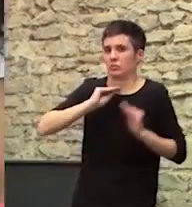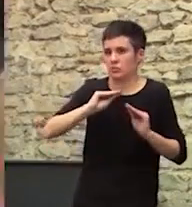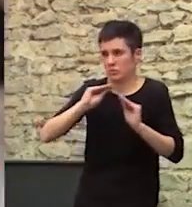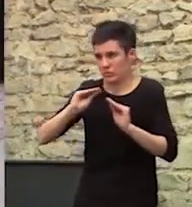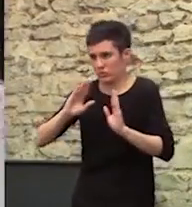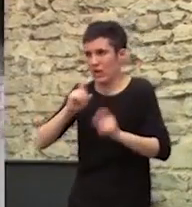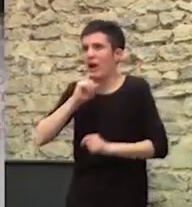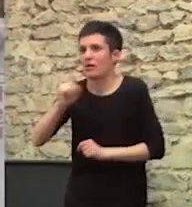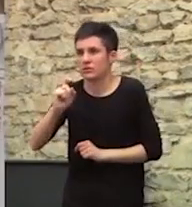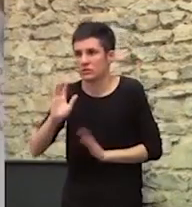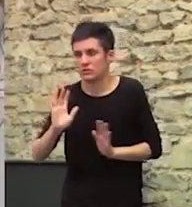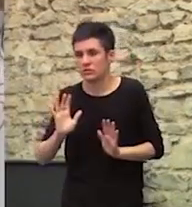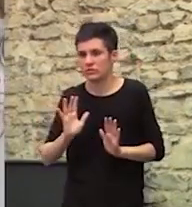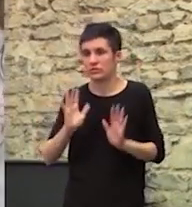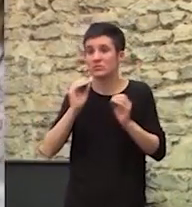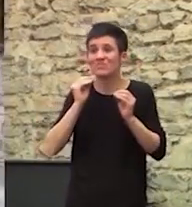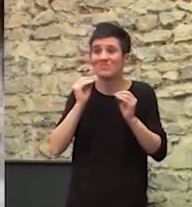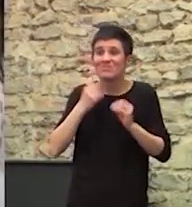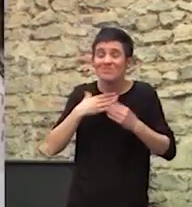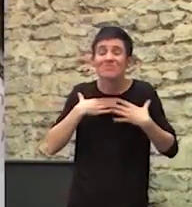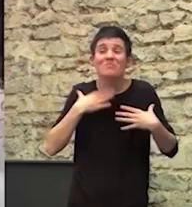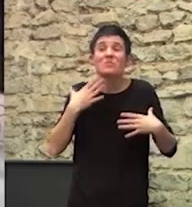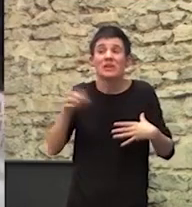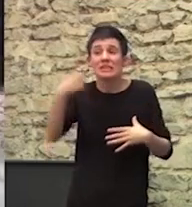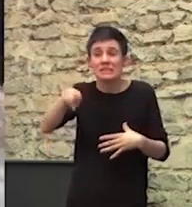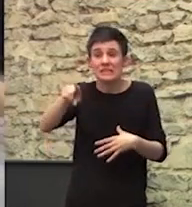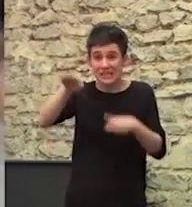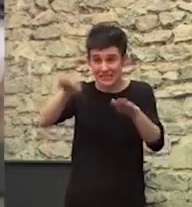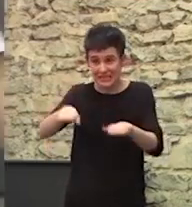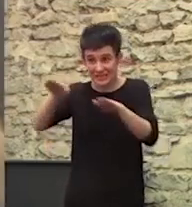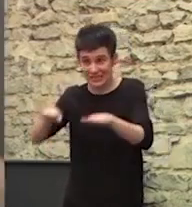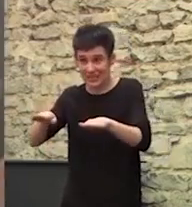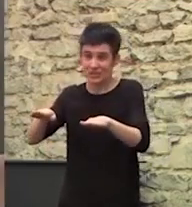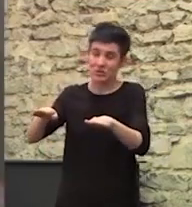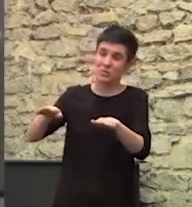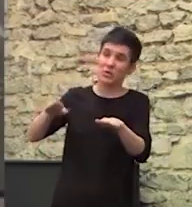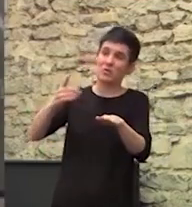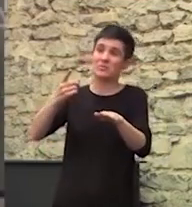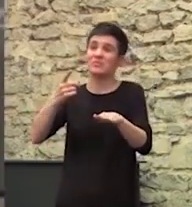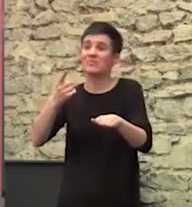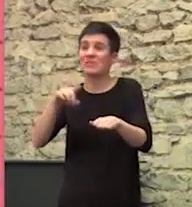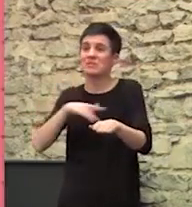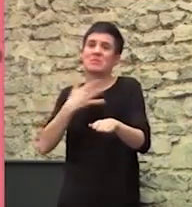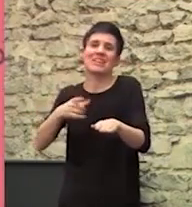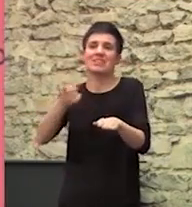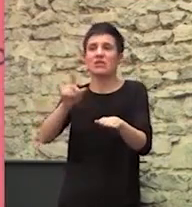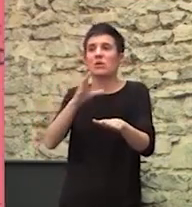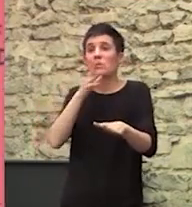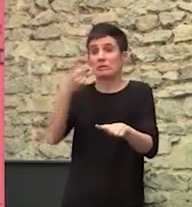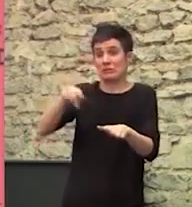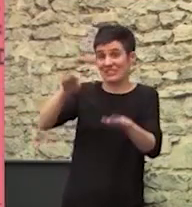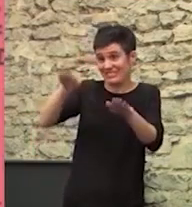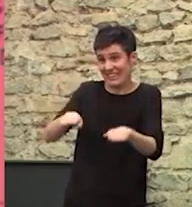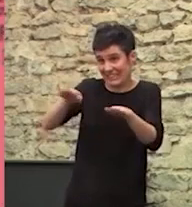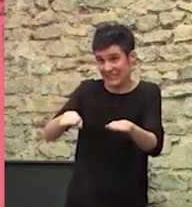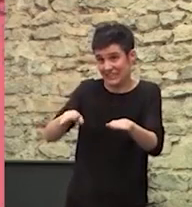Es sensibilidades Igual los que estéis aquí Y las que estéis aquí No os lo merecéis Porque estáis aquí Pero puede